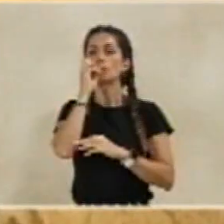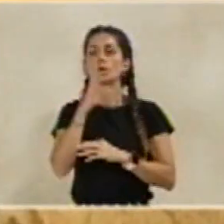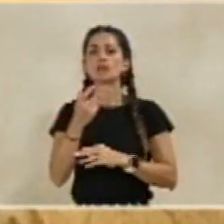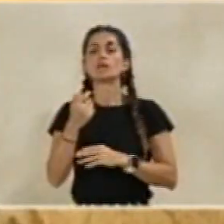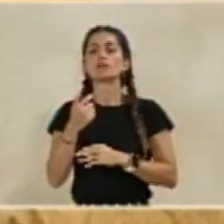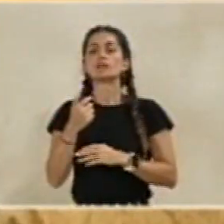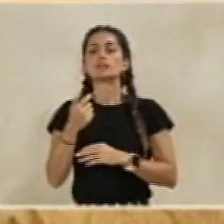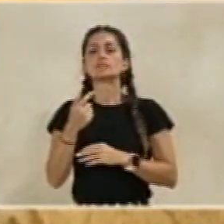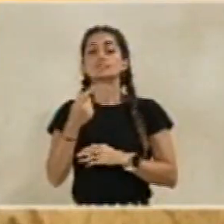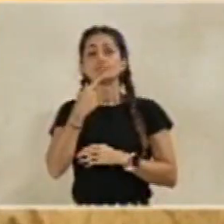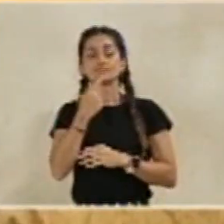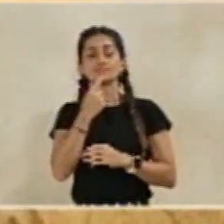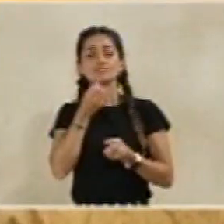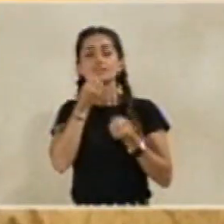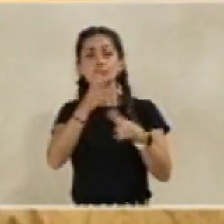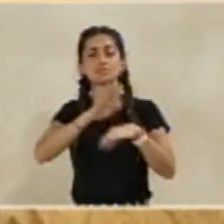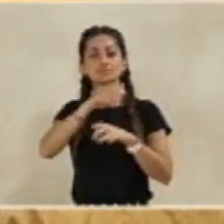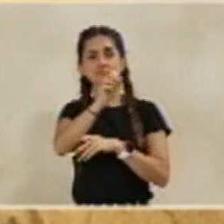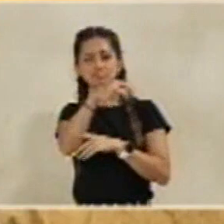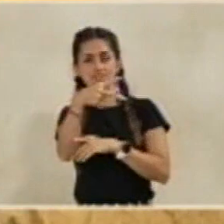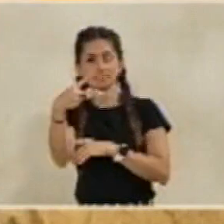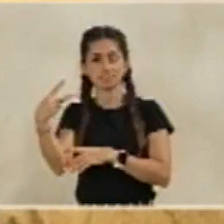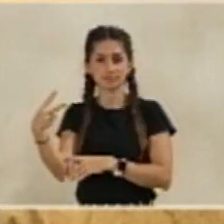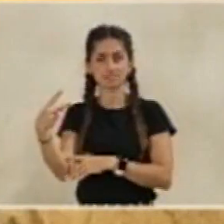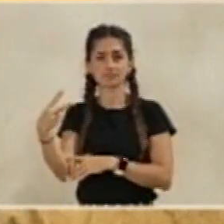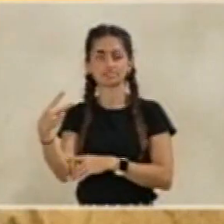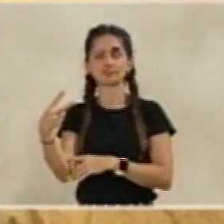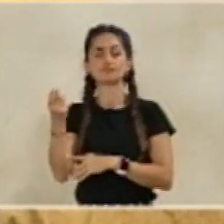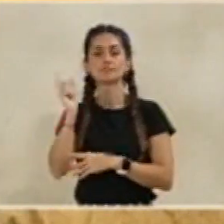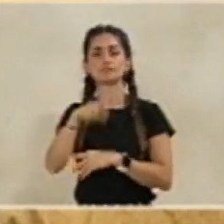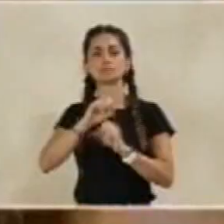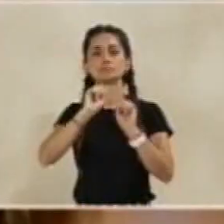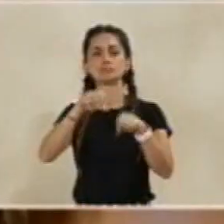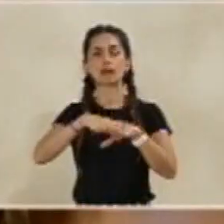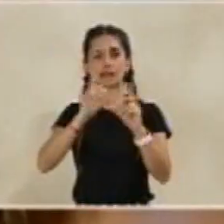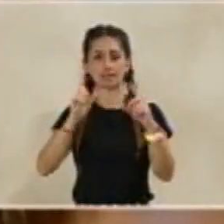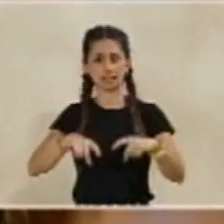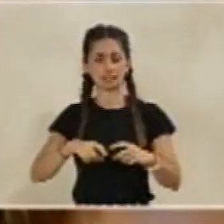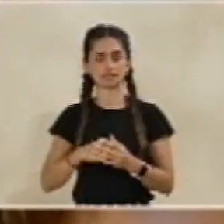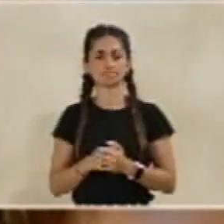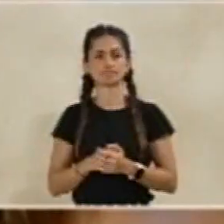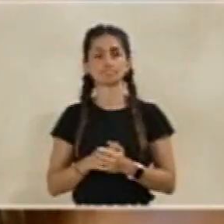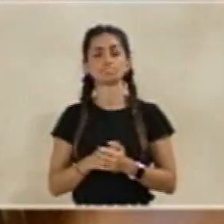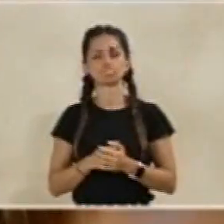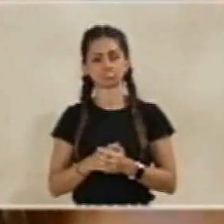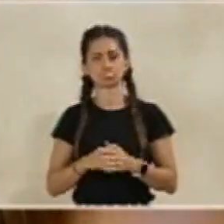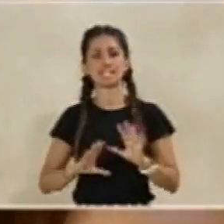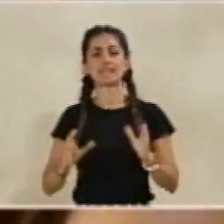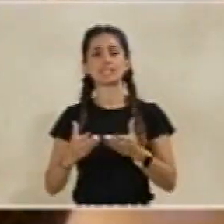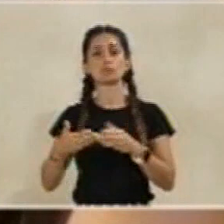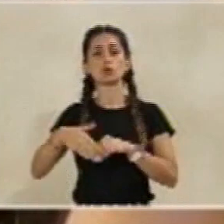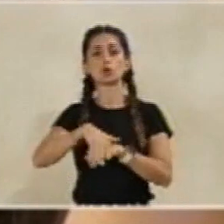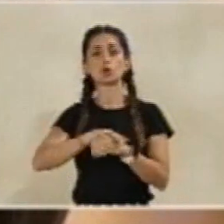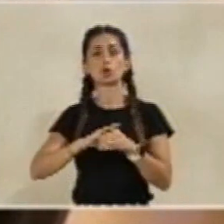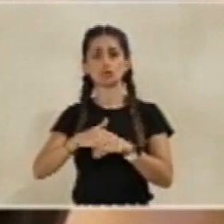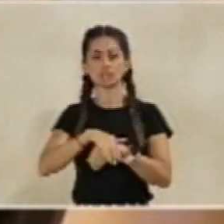comenta el retraso en la resolución y el retraso en la cita. Por parte del equipo de gobierno se están